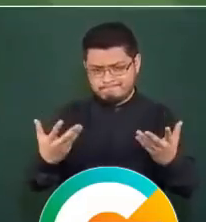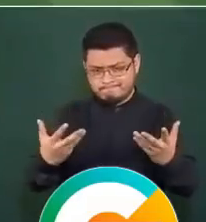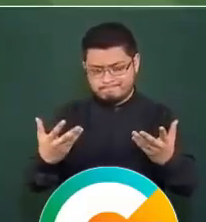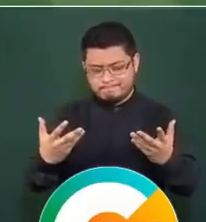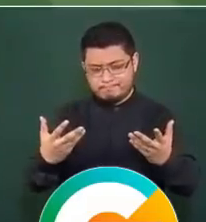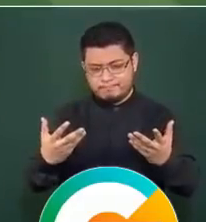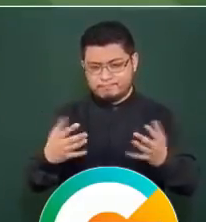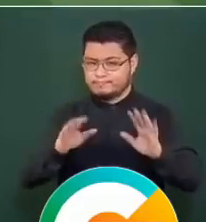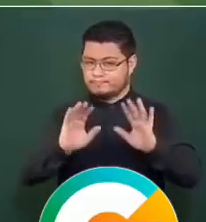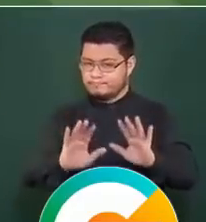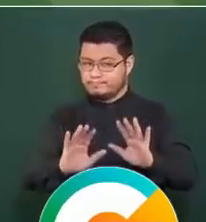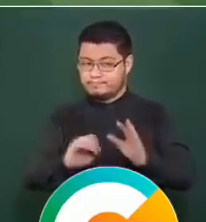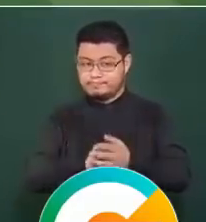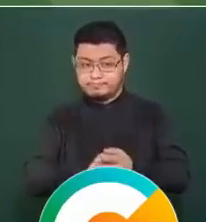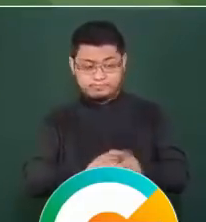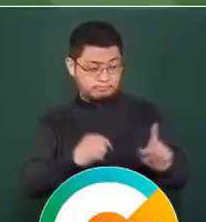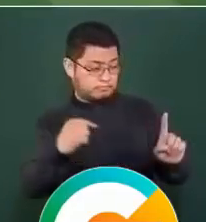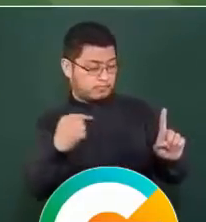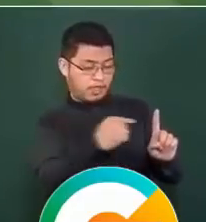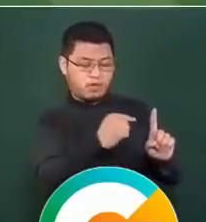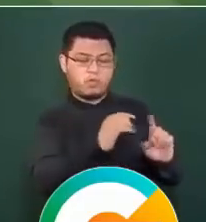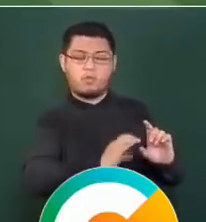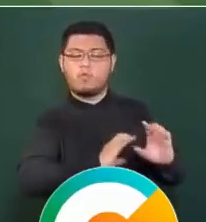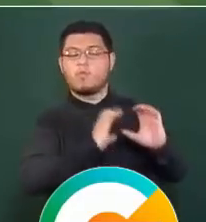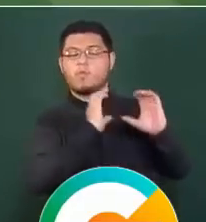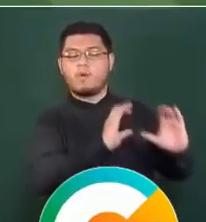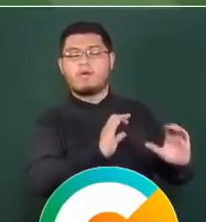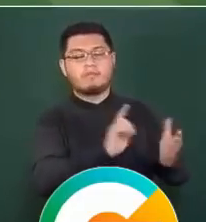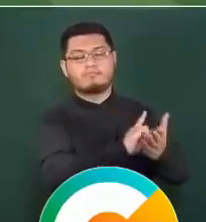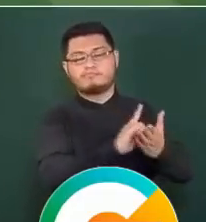se le violen sus derechos humanos.